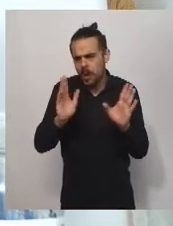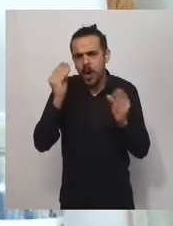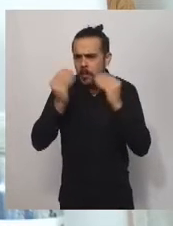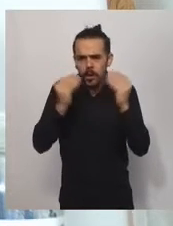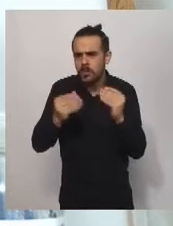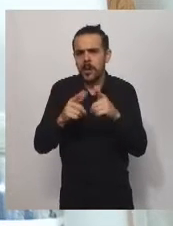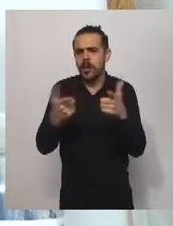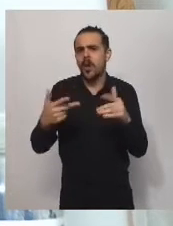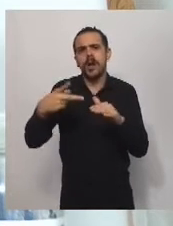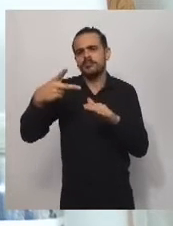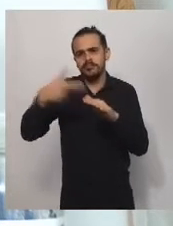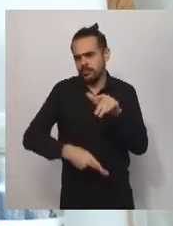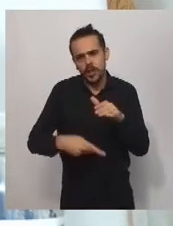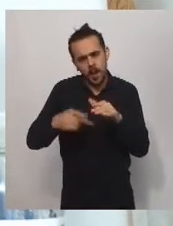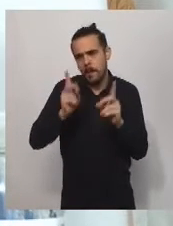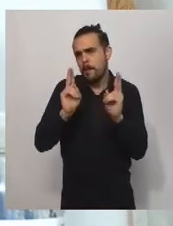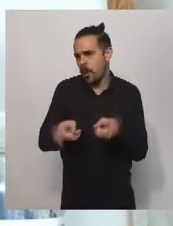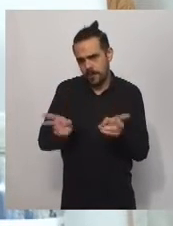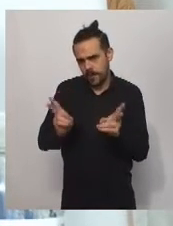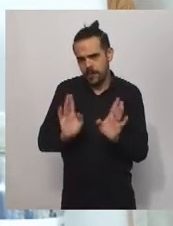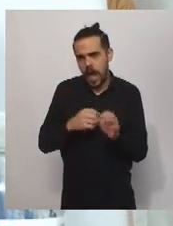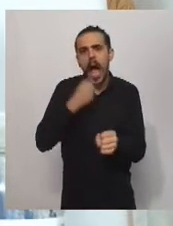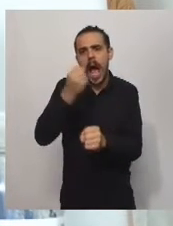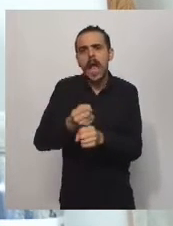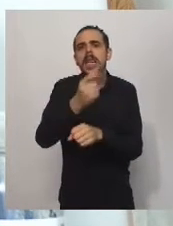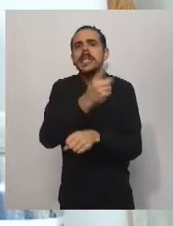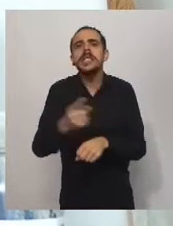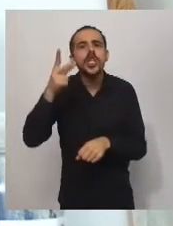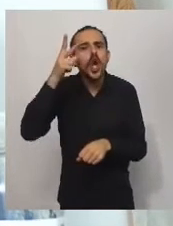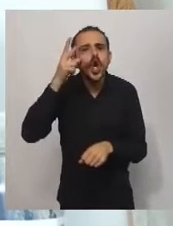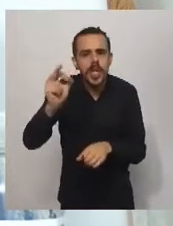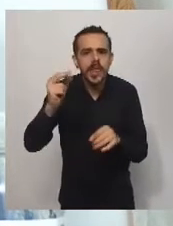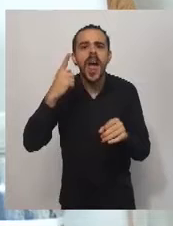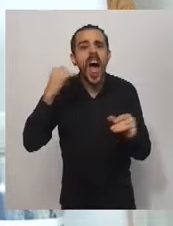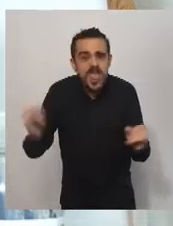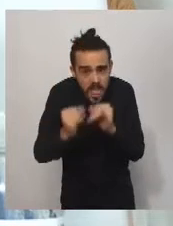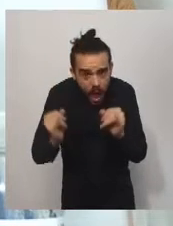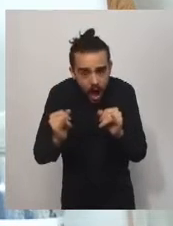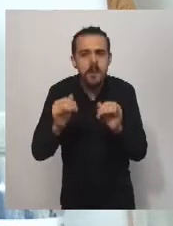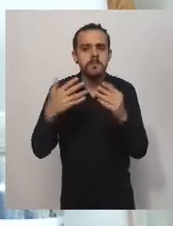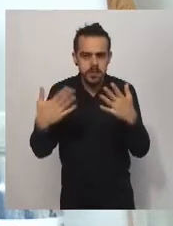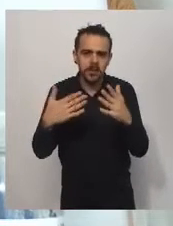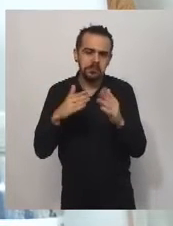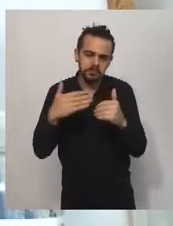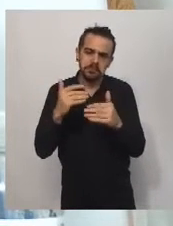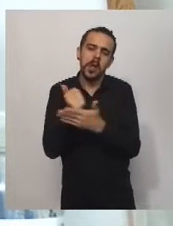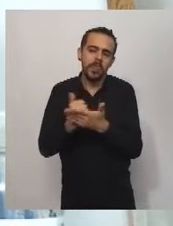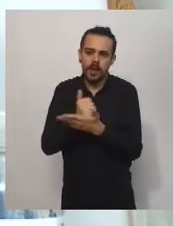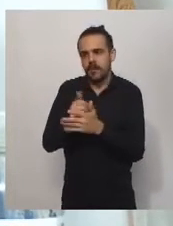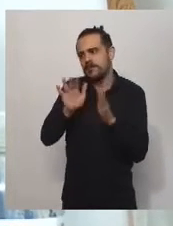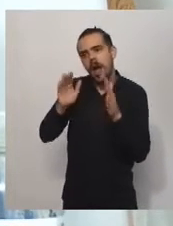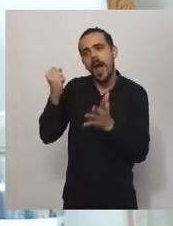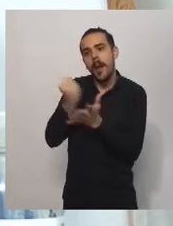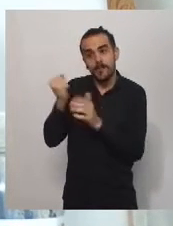por un término de 180 días, por falta de pago. Para acceder a este beneficio, simplemente las instituciones tienen que estar